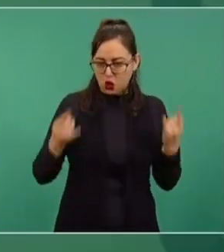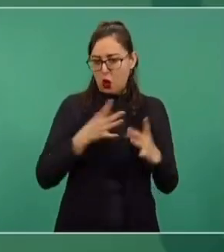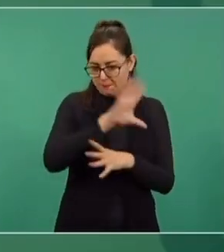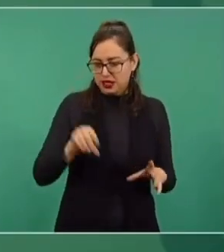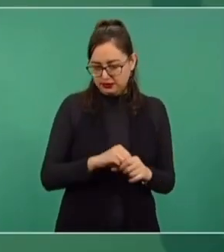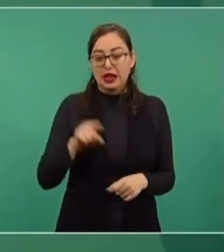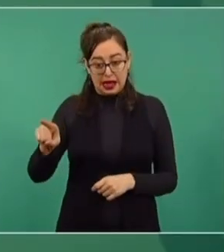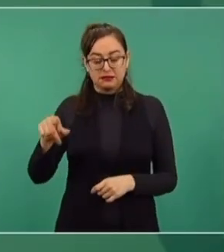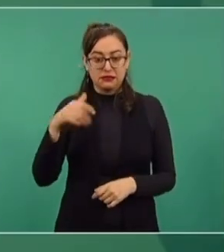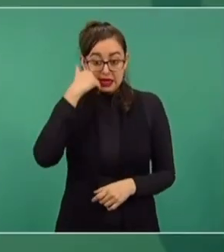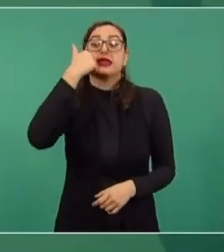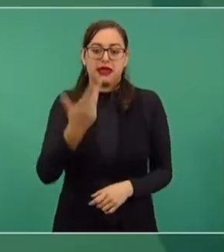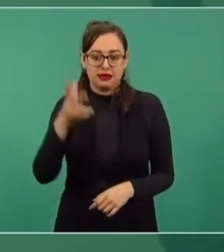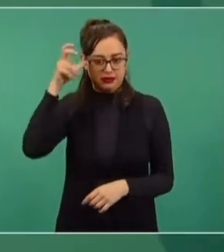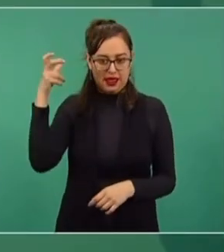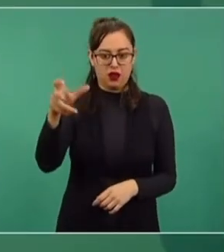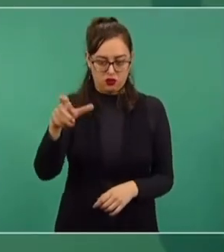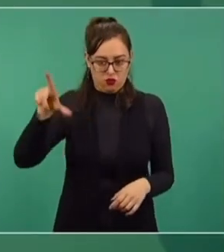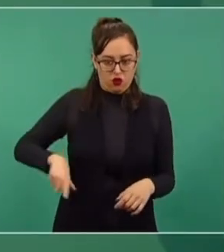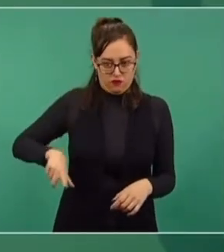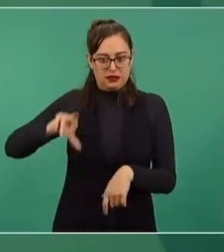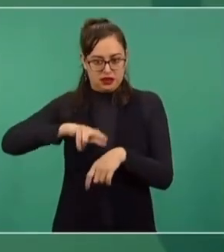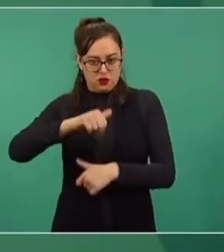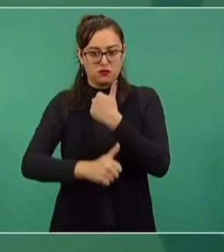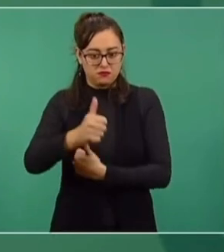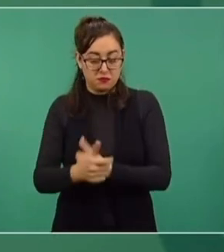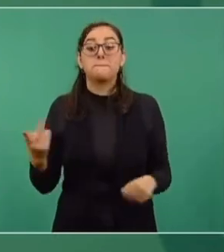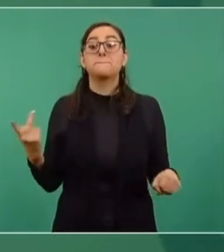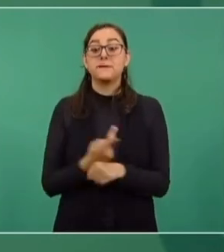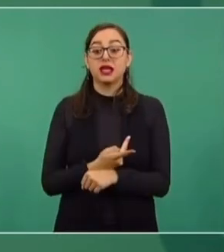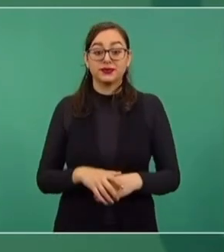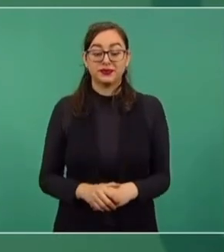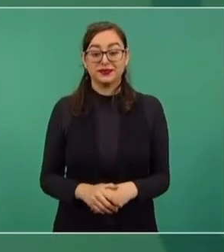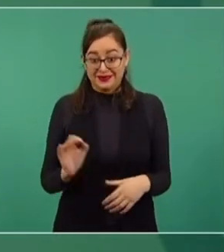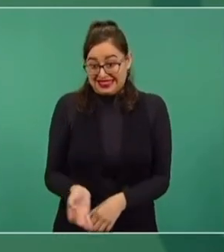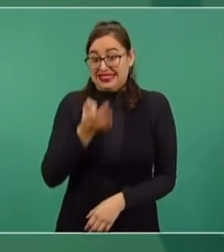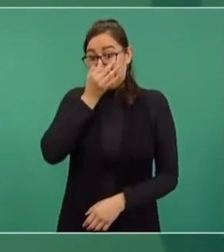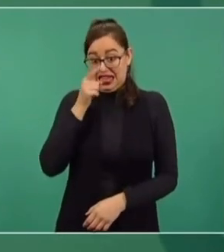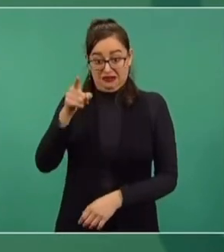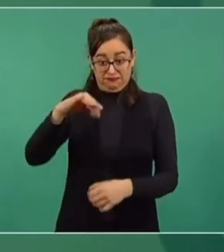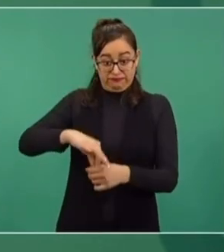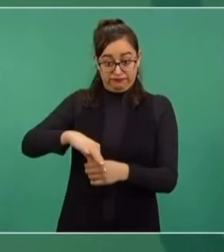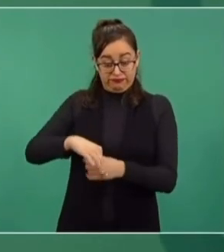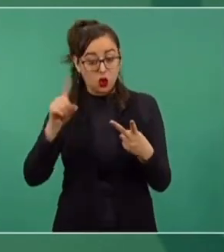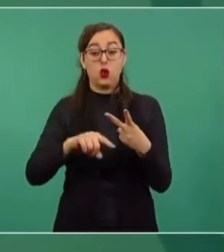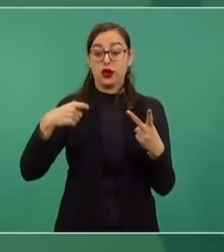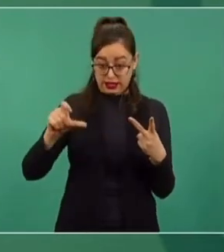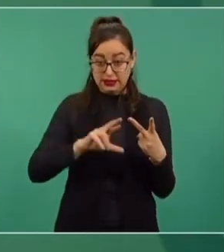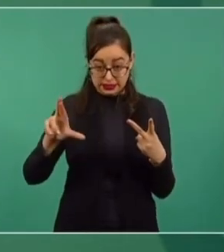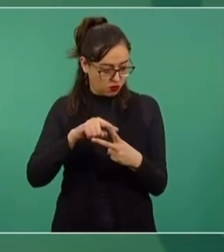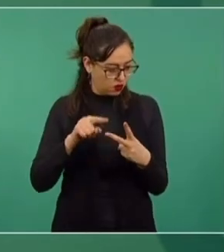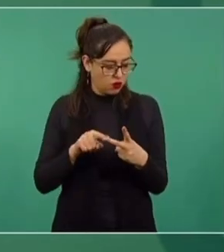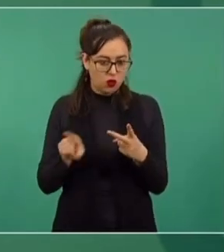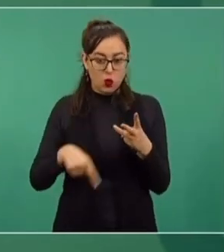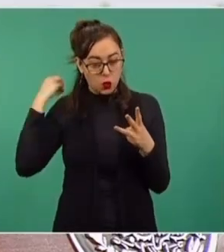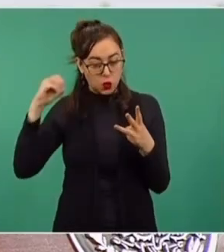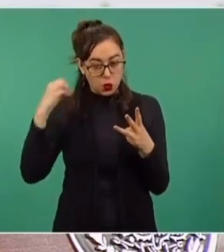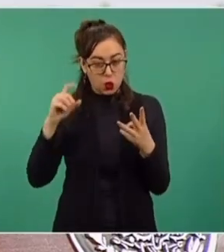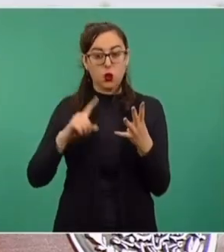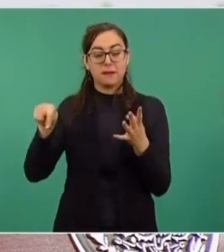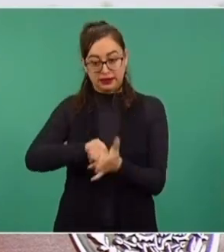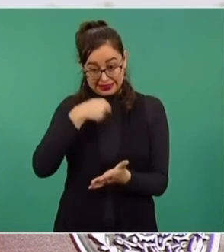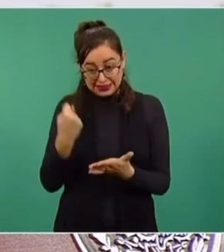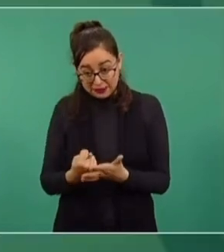Y aprovecho también para decir que en esta temporada, como vienen elecciones en Hidalgo y vienen elecciones en Quintana Roo, en Oaxaca,